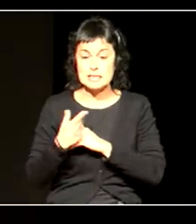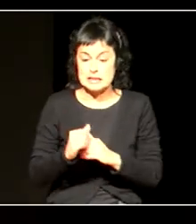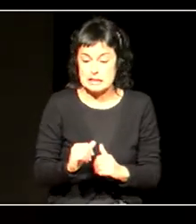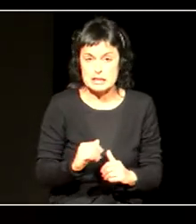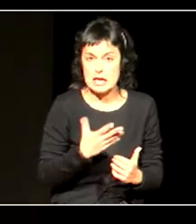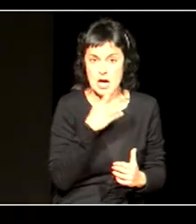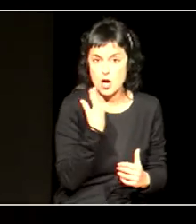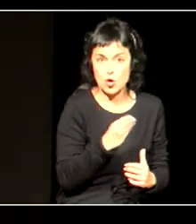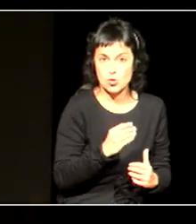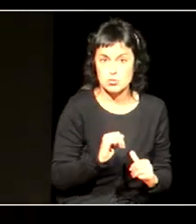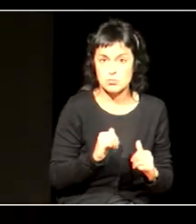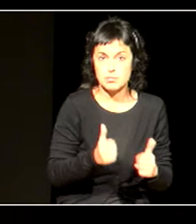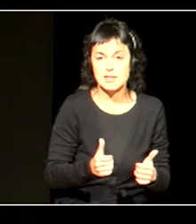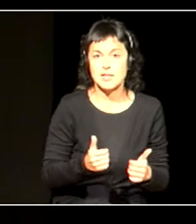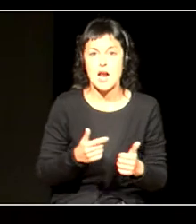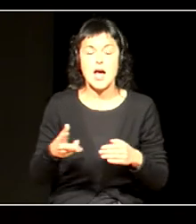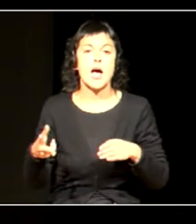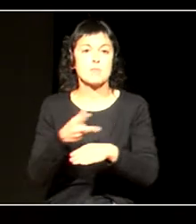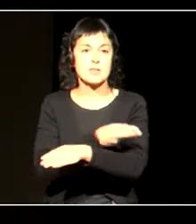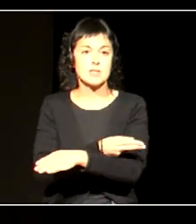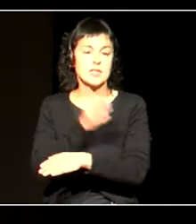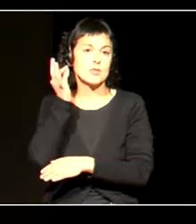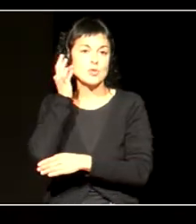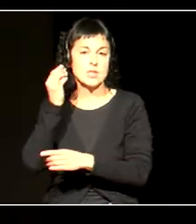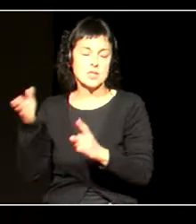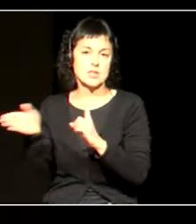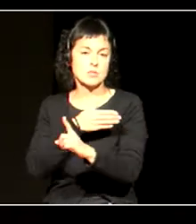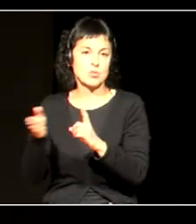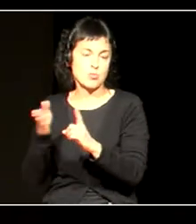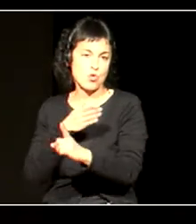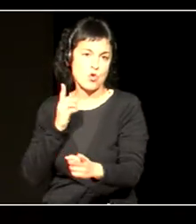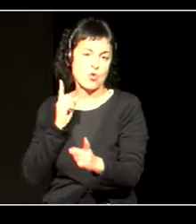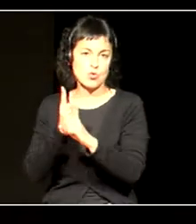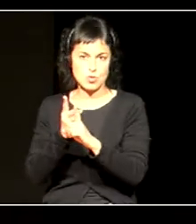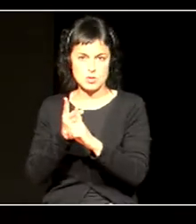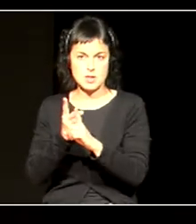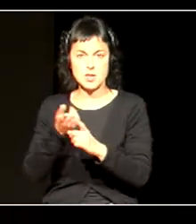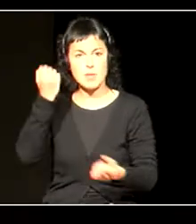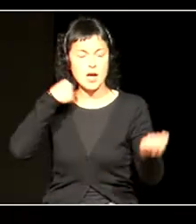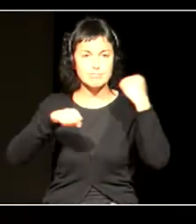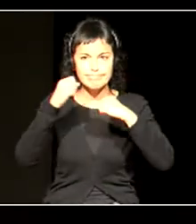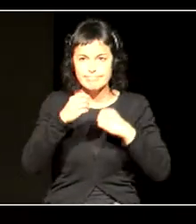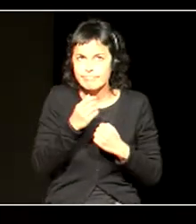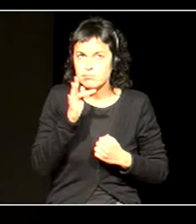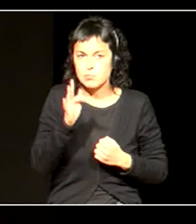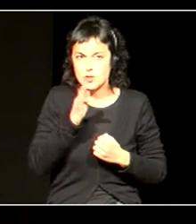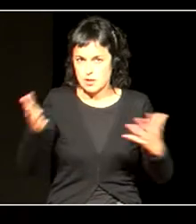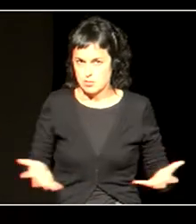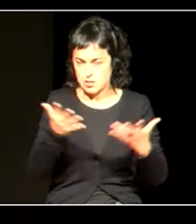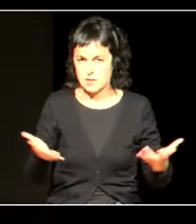kontrako indarkeria prebenitzeko eta berdintasunean onarritutako jarrerak sustatzeko. Eskola,